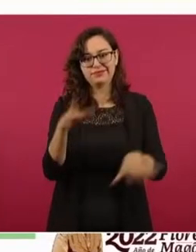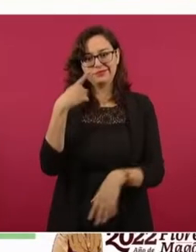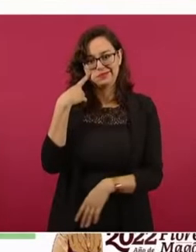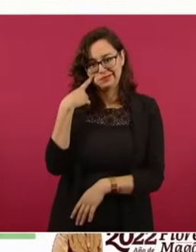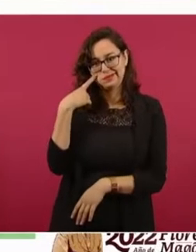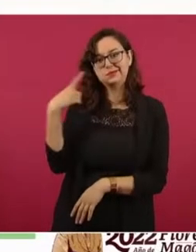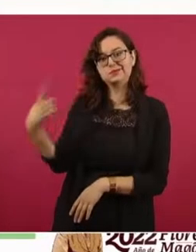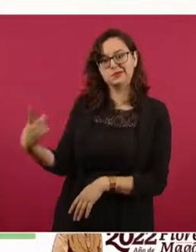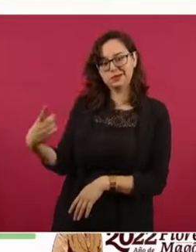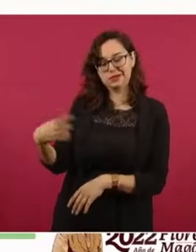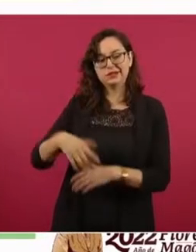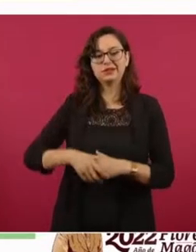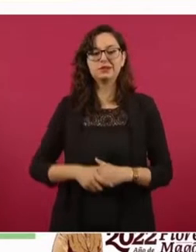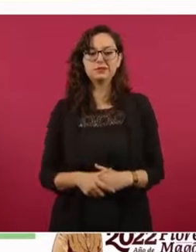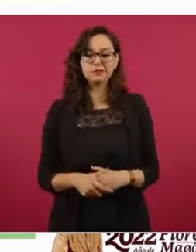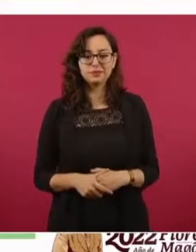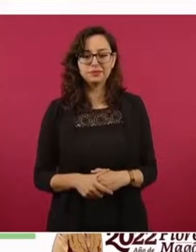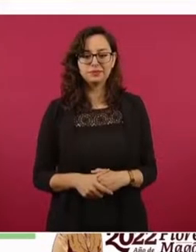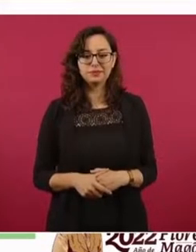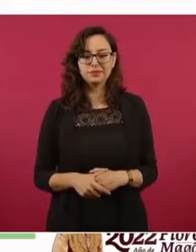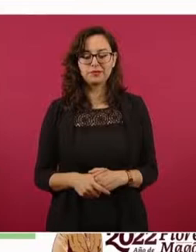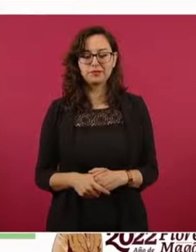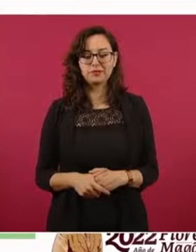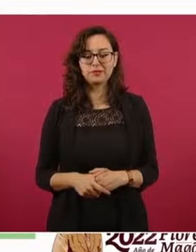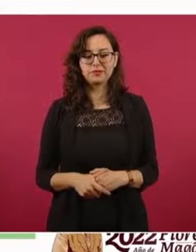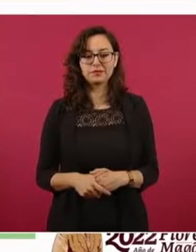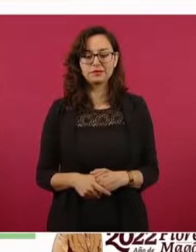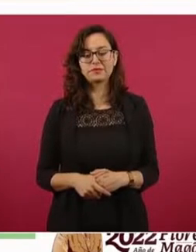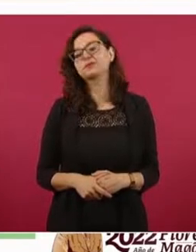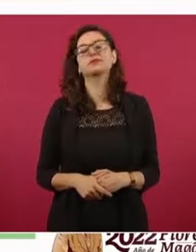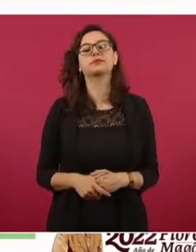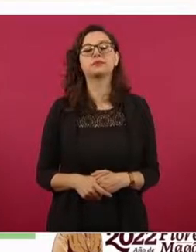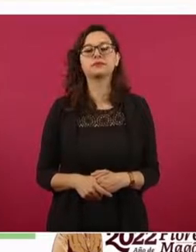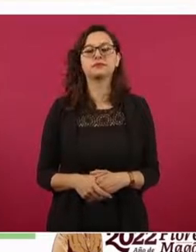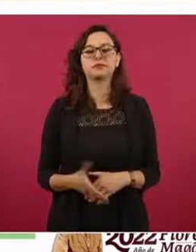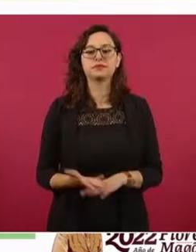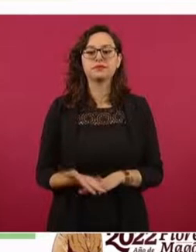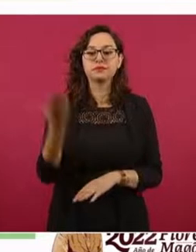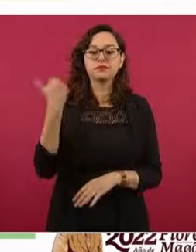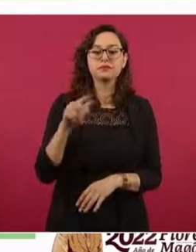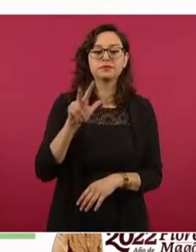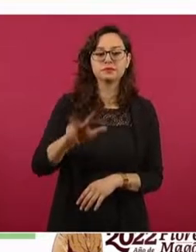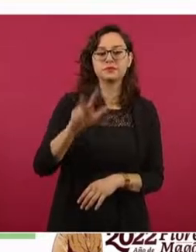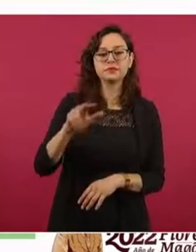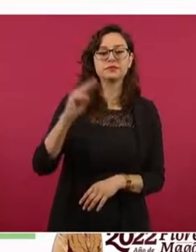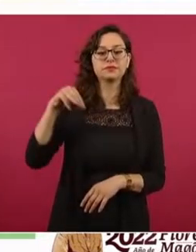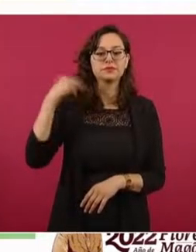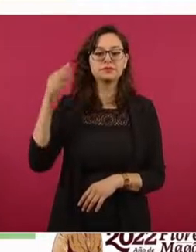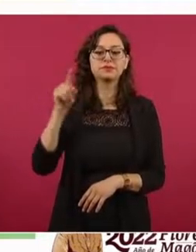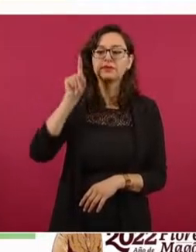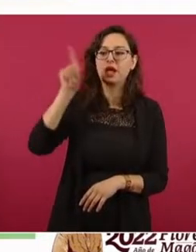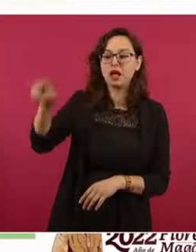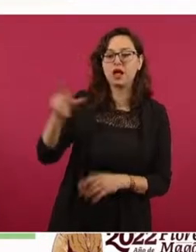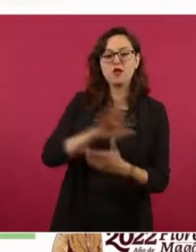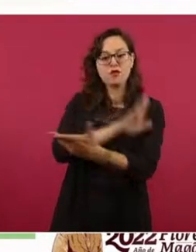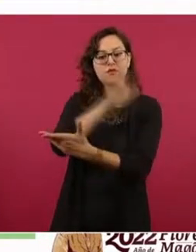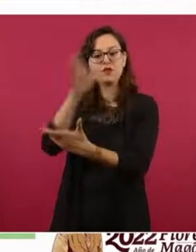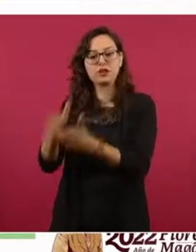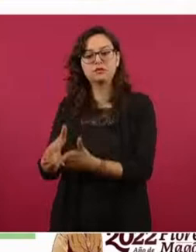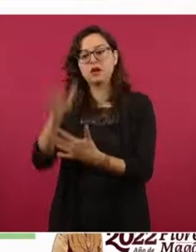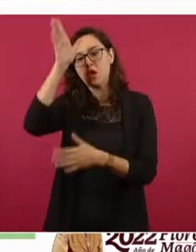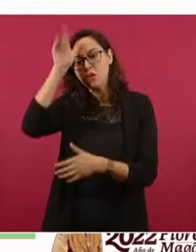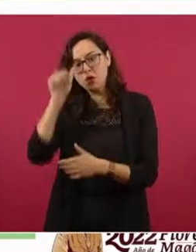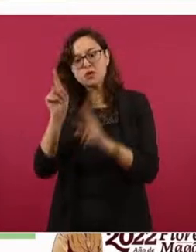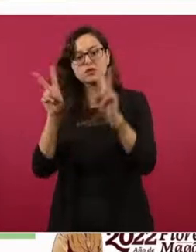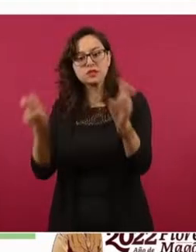visitó Cuba en el marco de su gira por Centroamérica, con el propósito de firmar un acuerdo en materia de salud y